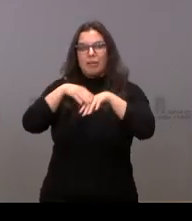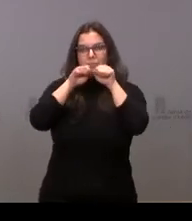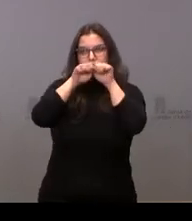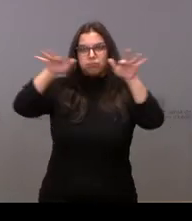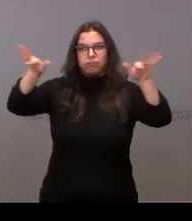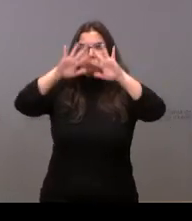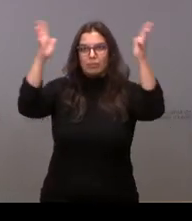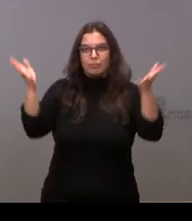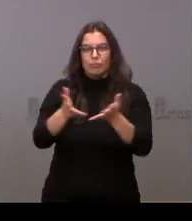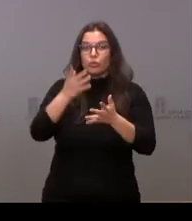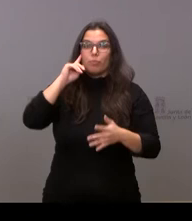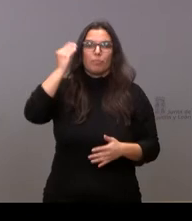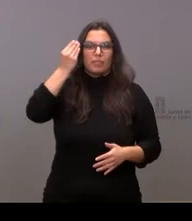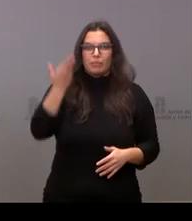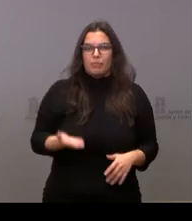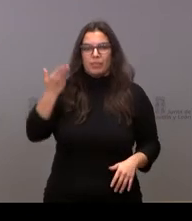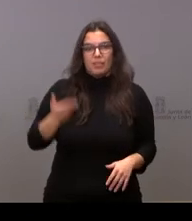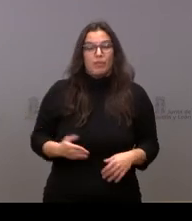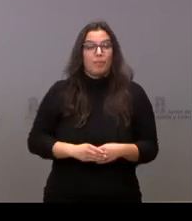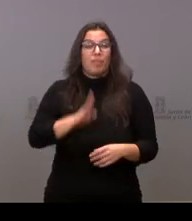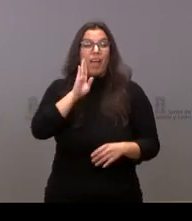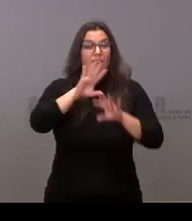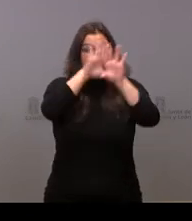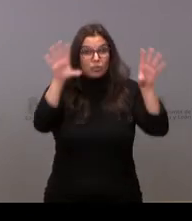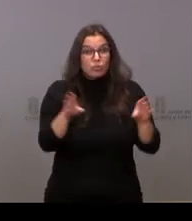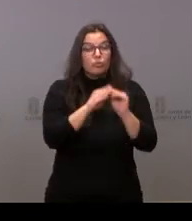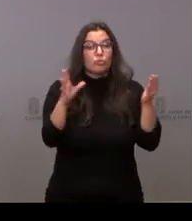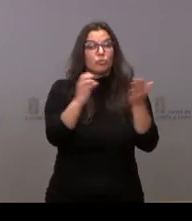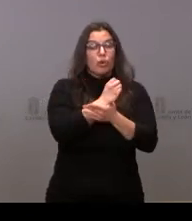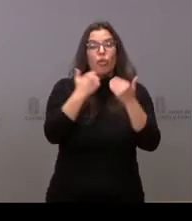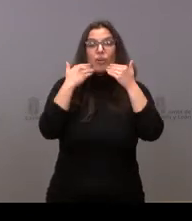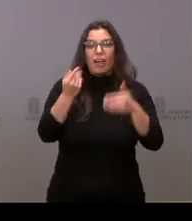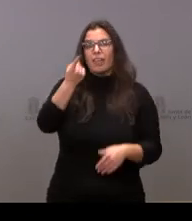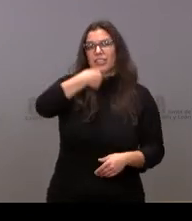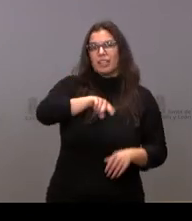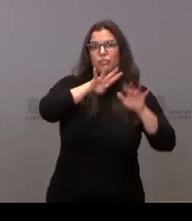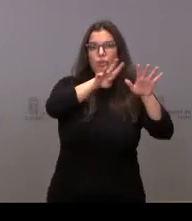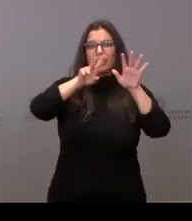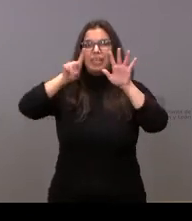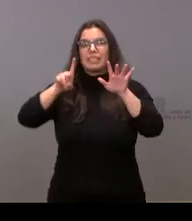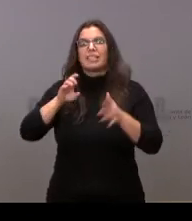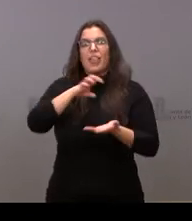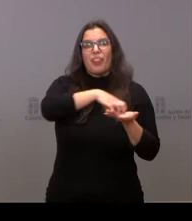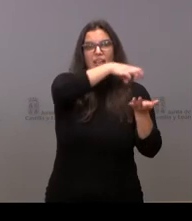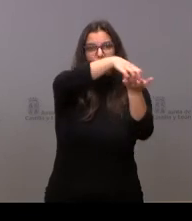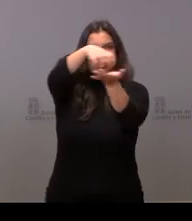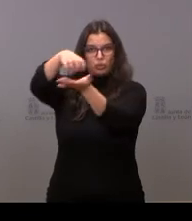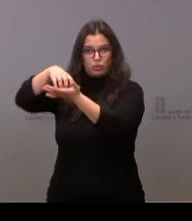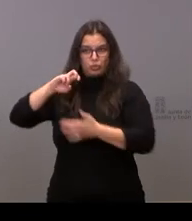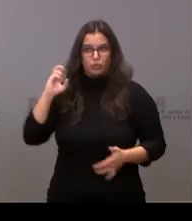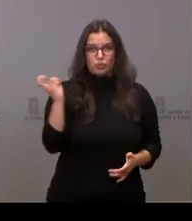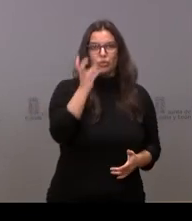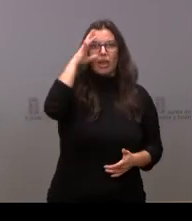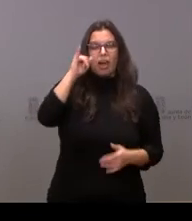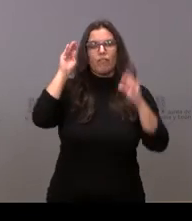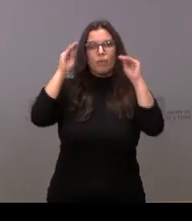que nos parecen imprescindibles. Todo esto es mérito de los 196 centros en donde se imparte